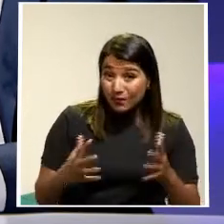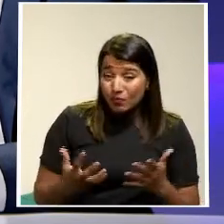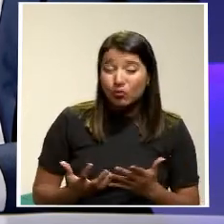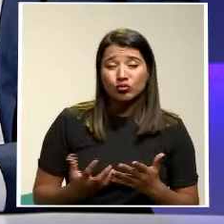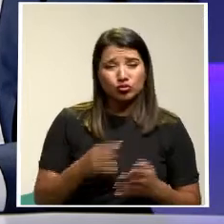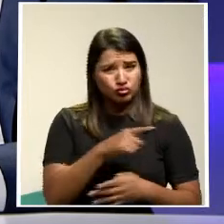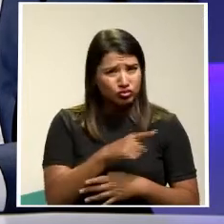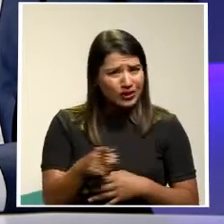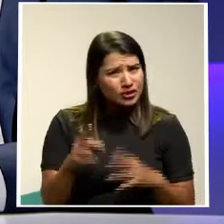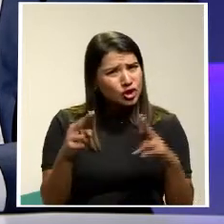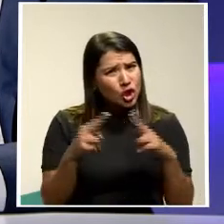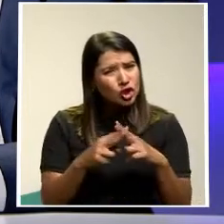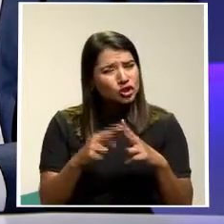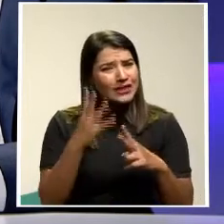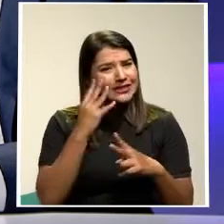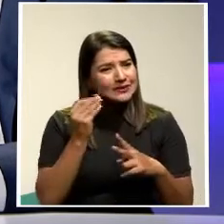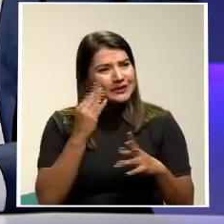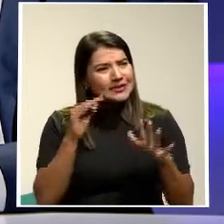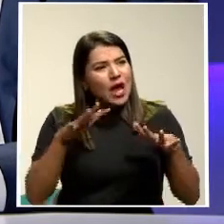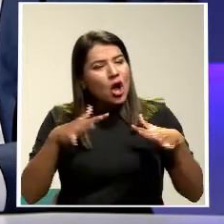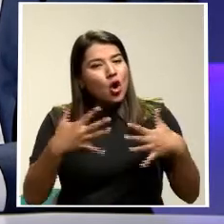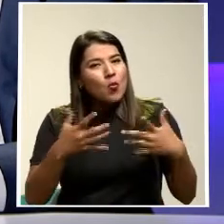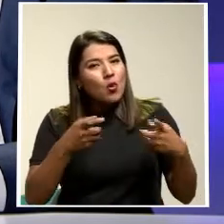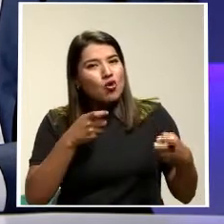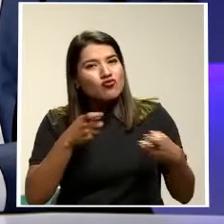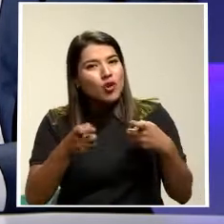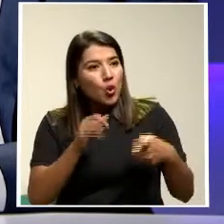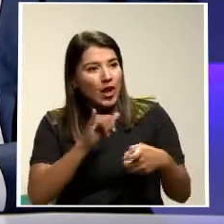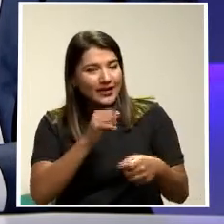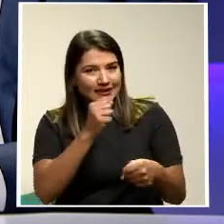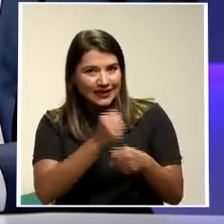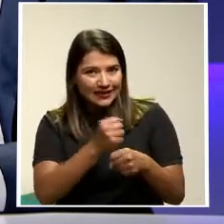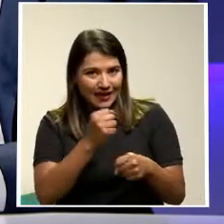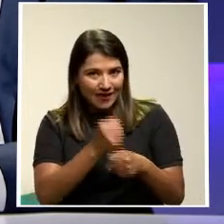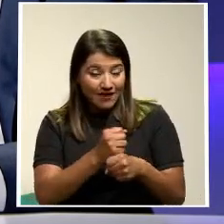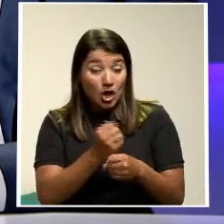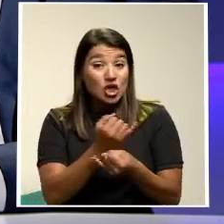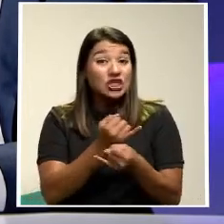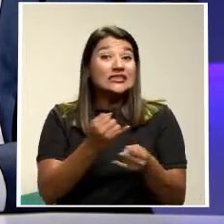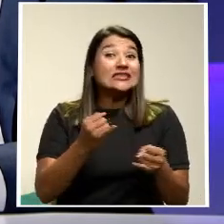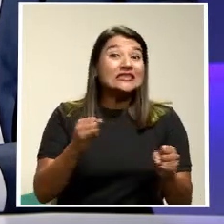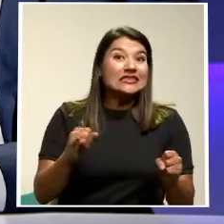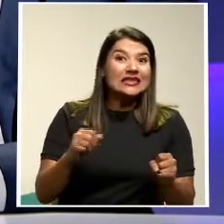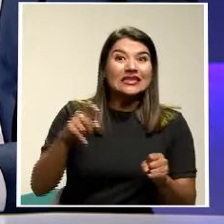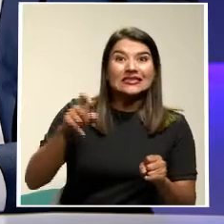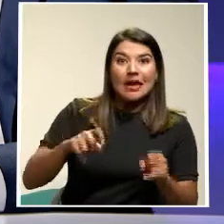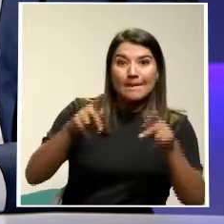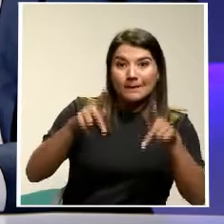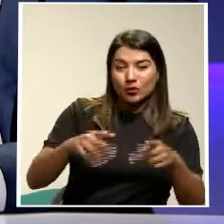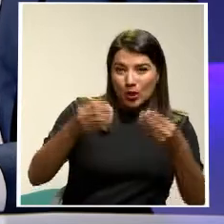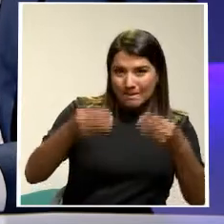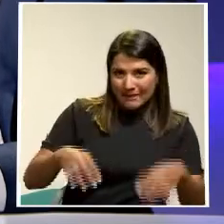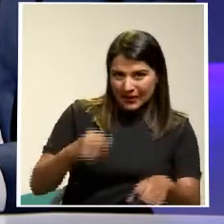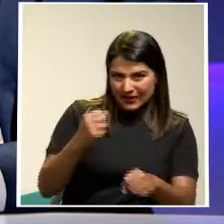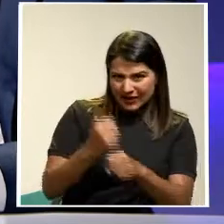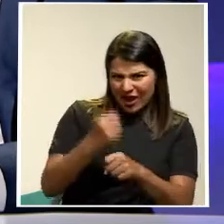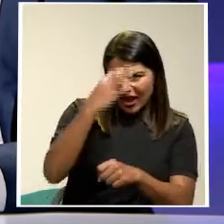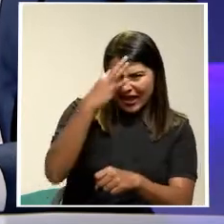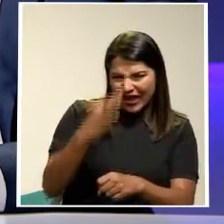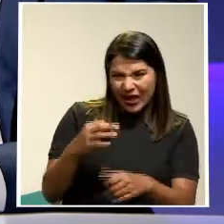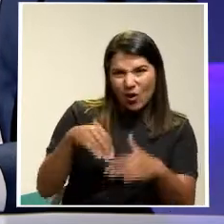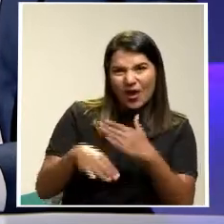regular Estas actividades Sin que la gente Pierda el empleo Creo que ahora En Inglaterra Hace muy pocos días